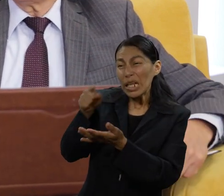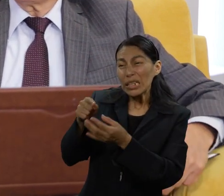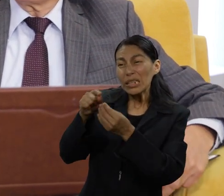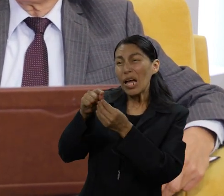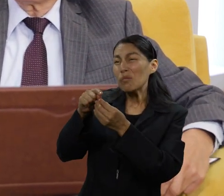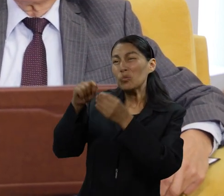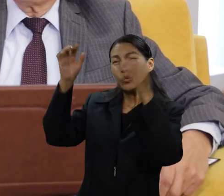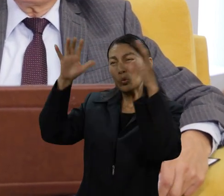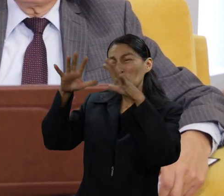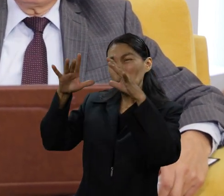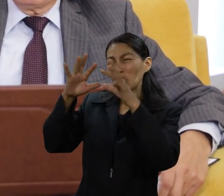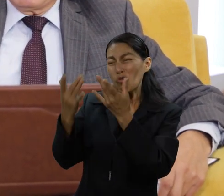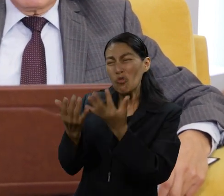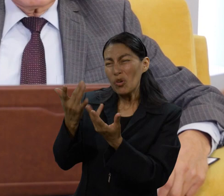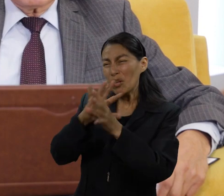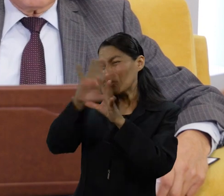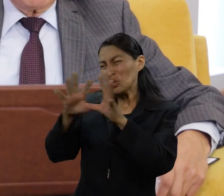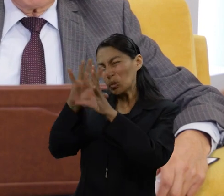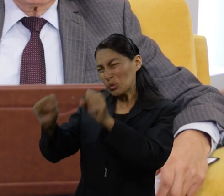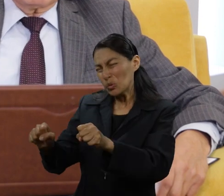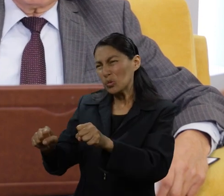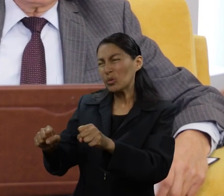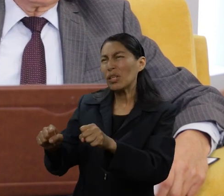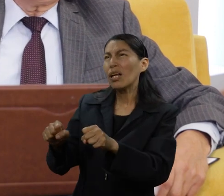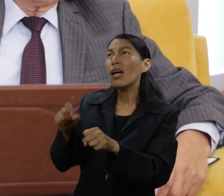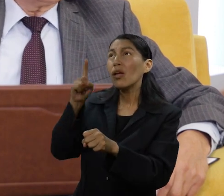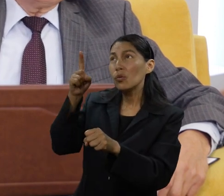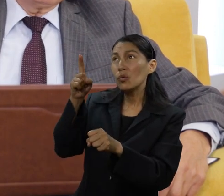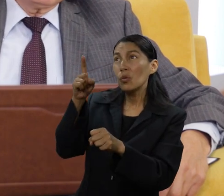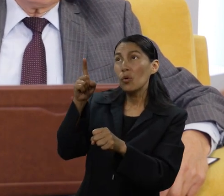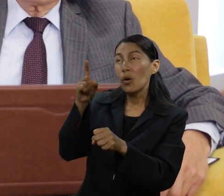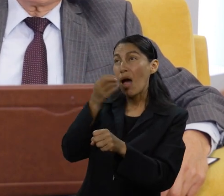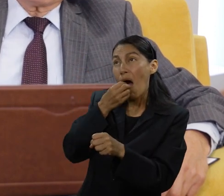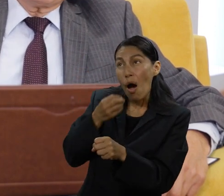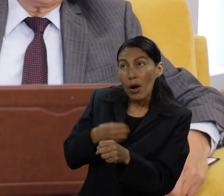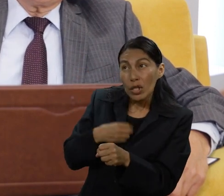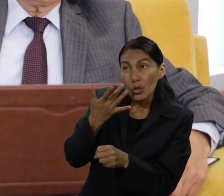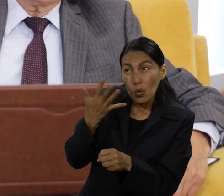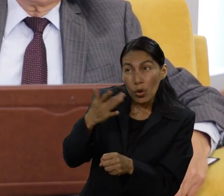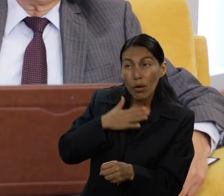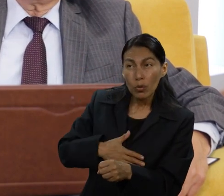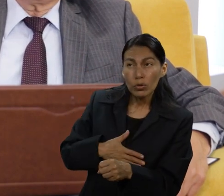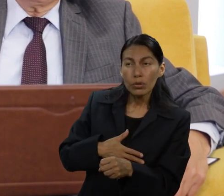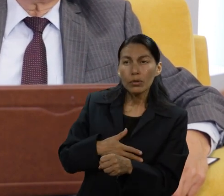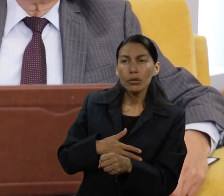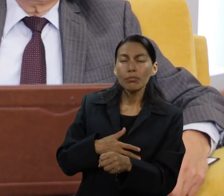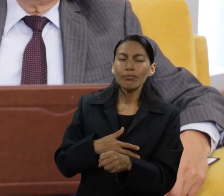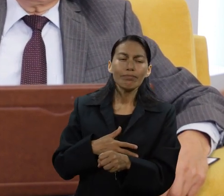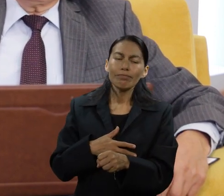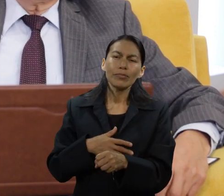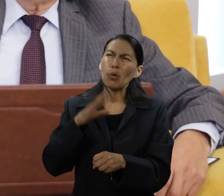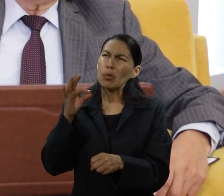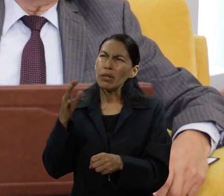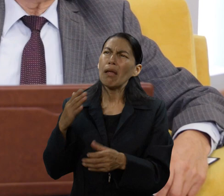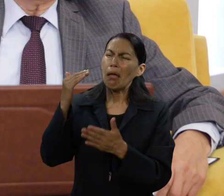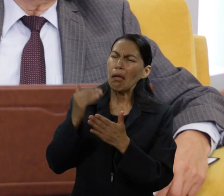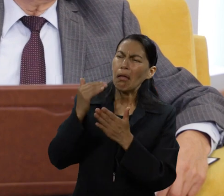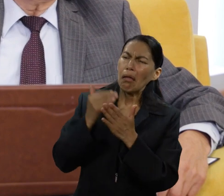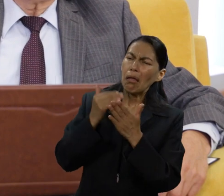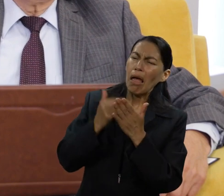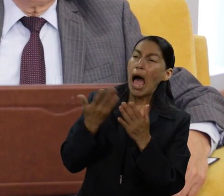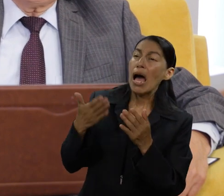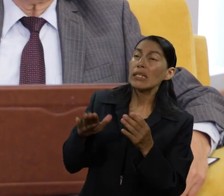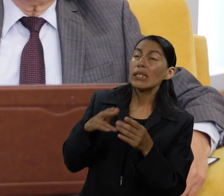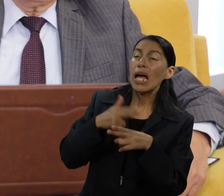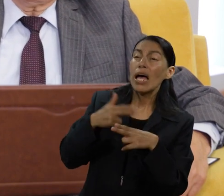si hay 50, vas a destruir a esta ciudad por 50 y va disminuyendo hasta que finalmente quedan 10. Y Dios dice, bueno, si